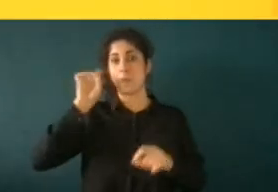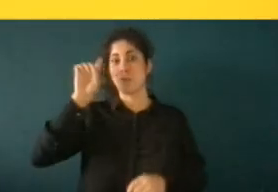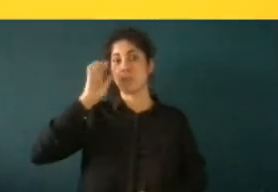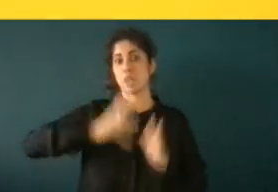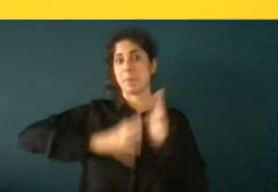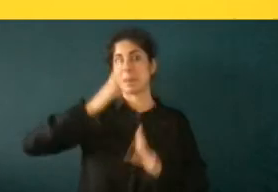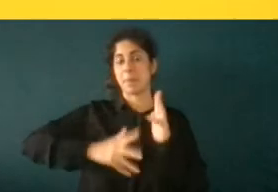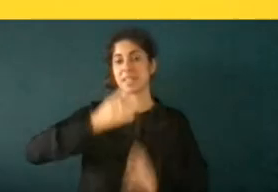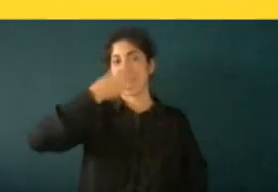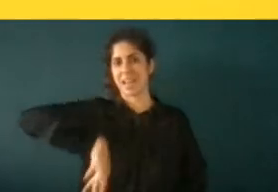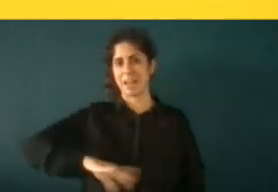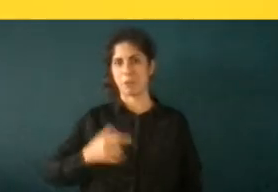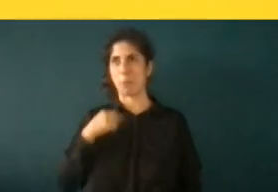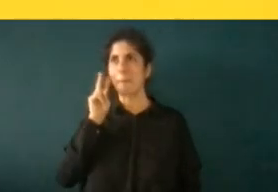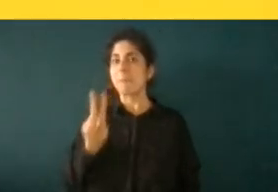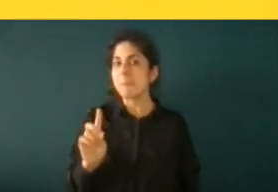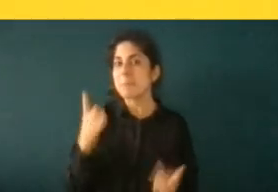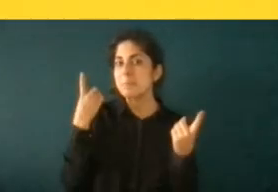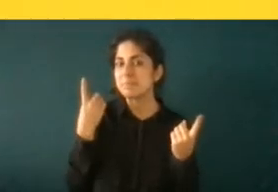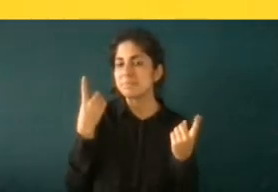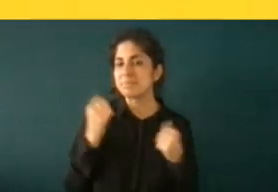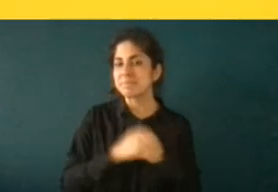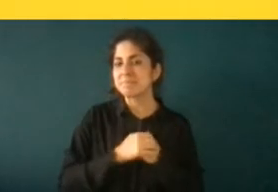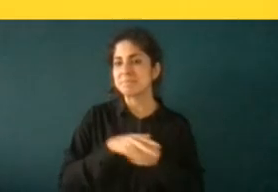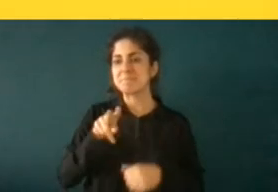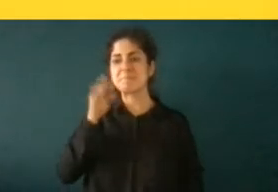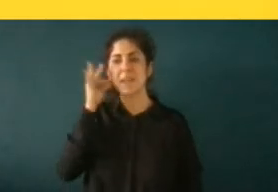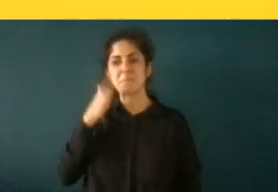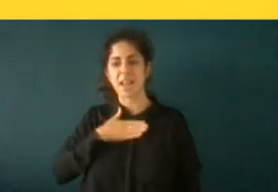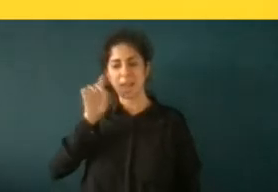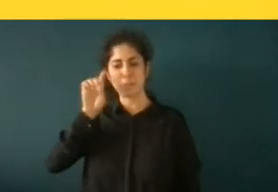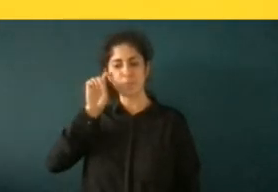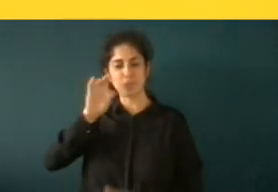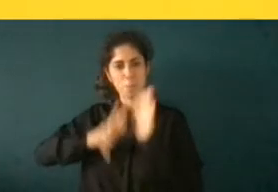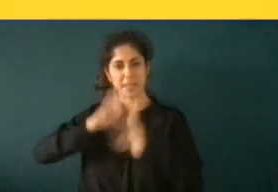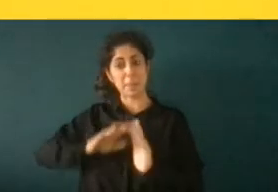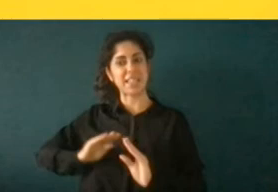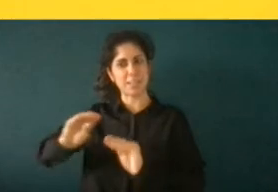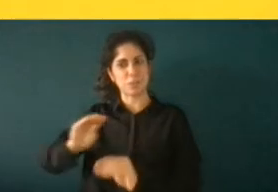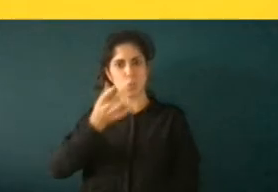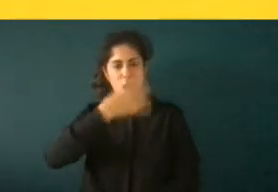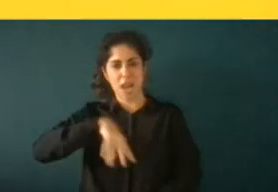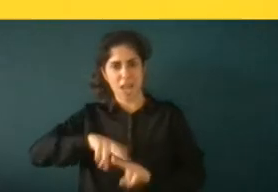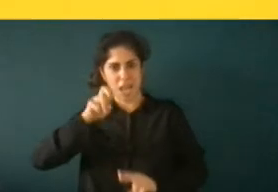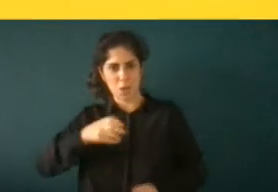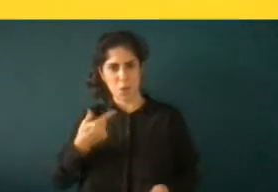el profesor de una de mis hermanas de mi hermana es negro de matemáticas esto aquí tampoco nunca se ha visto